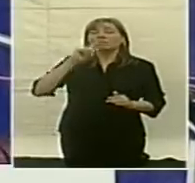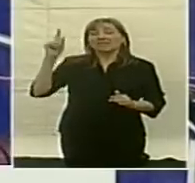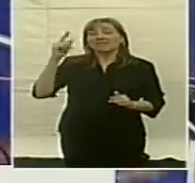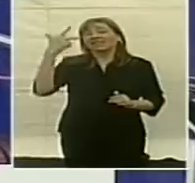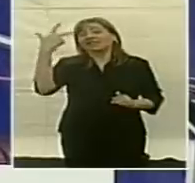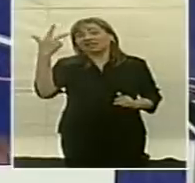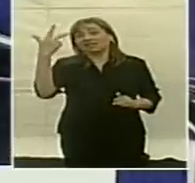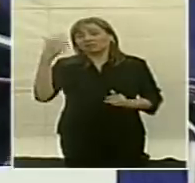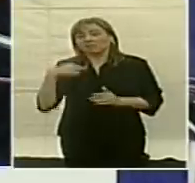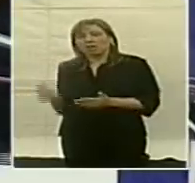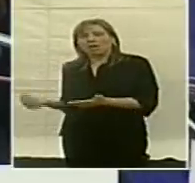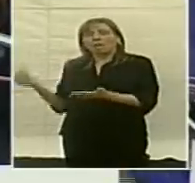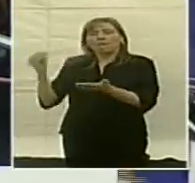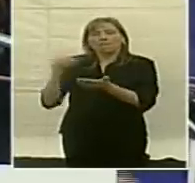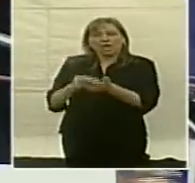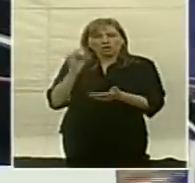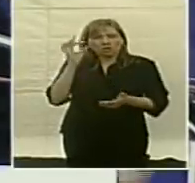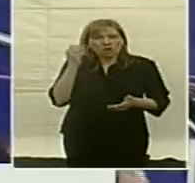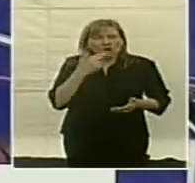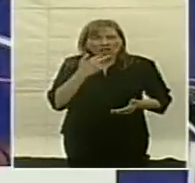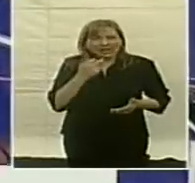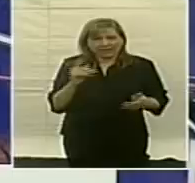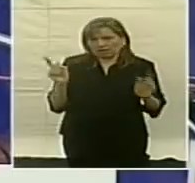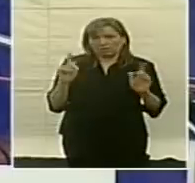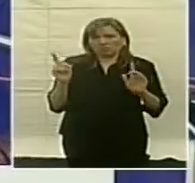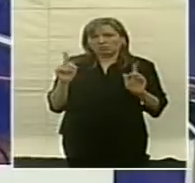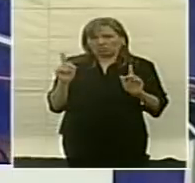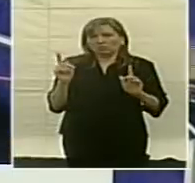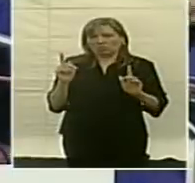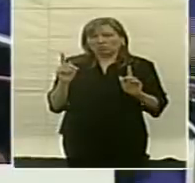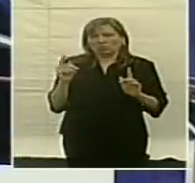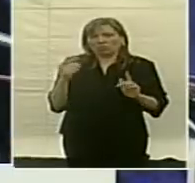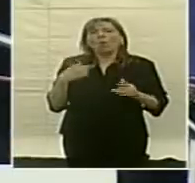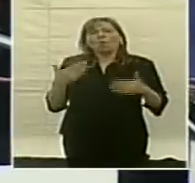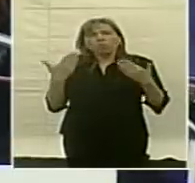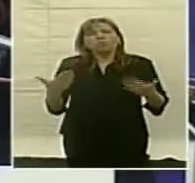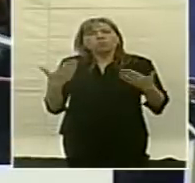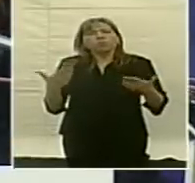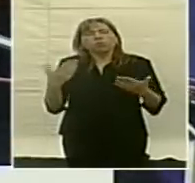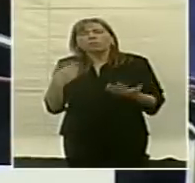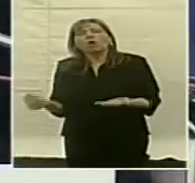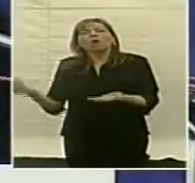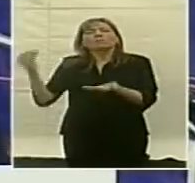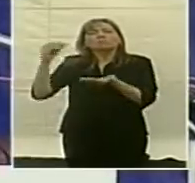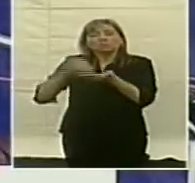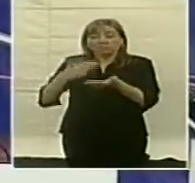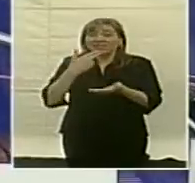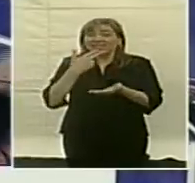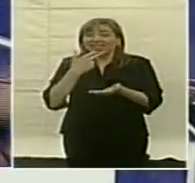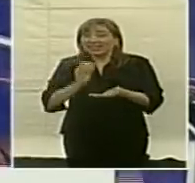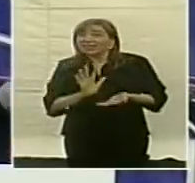Y no es solamente energía lo que se incorporó, porque se pudo incorporar esa energía,